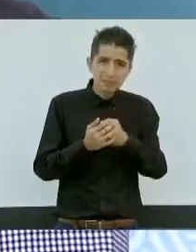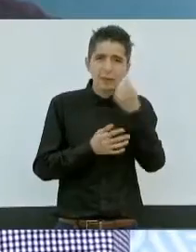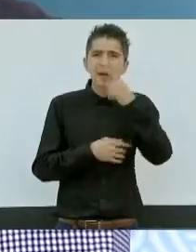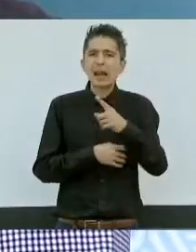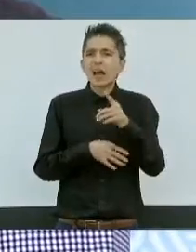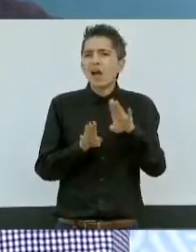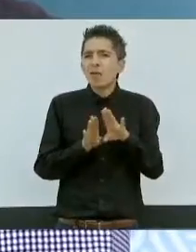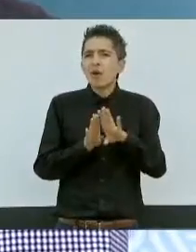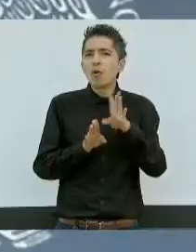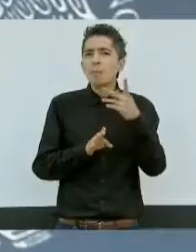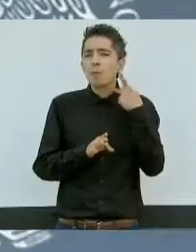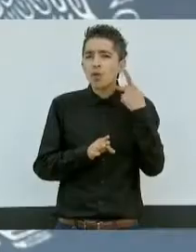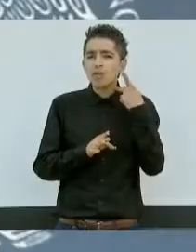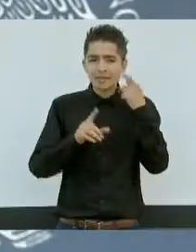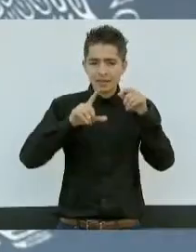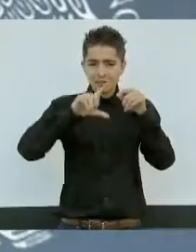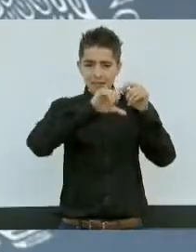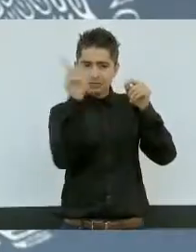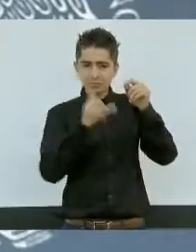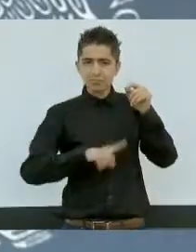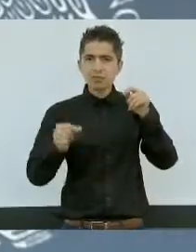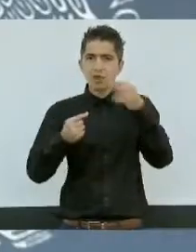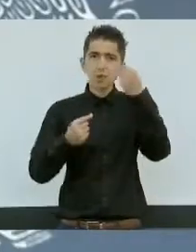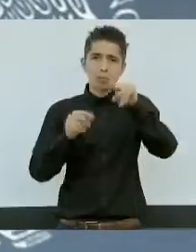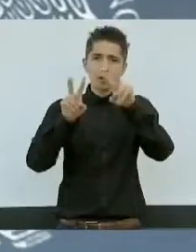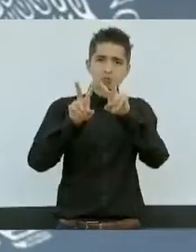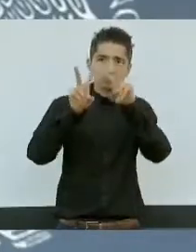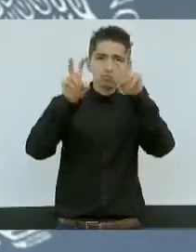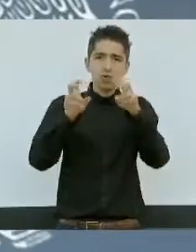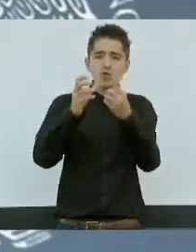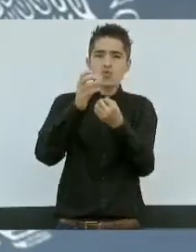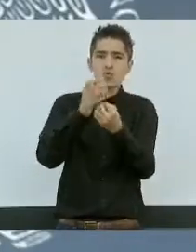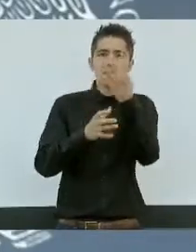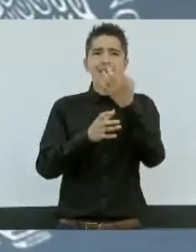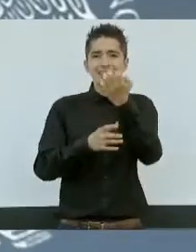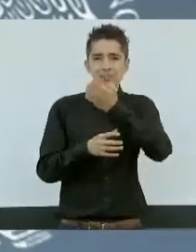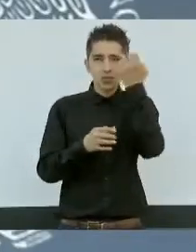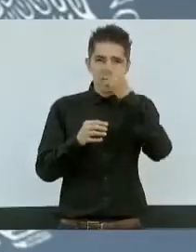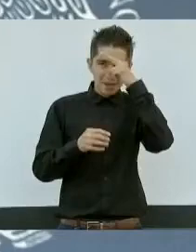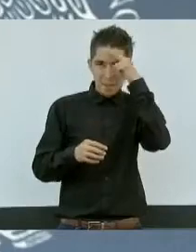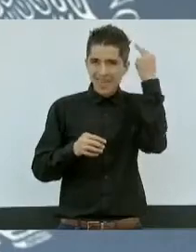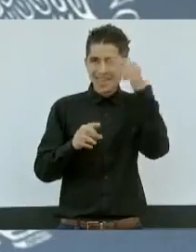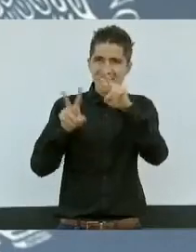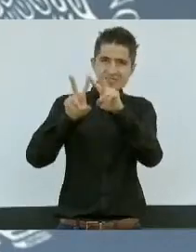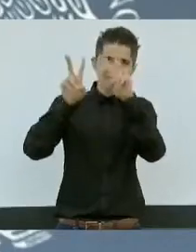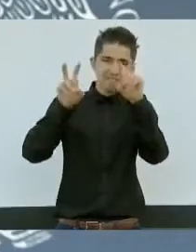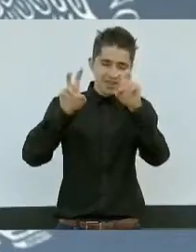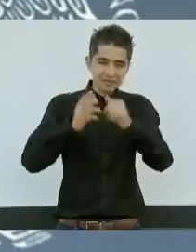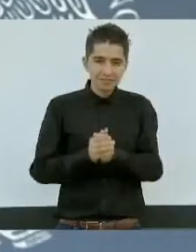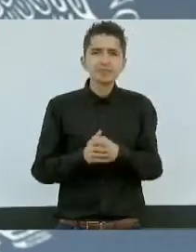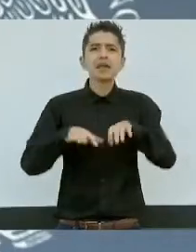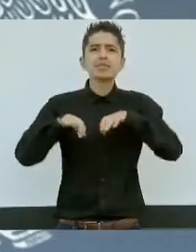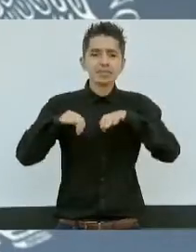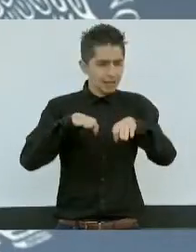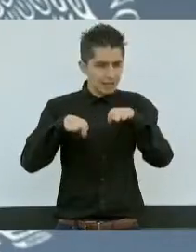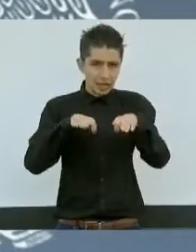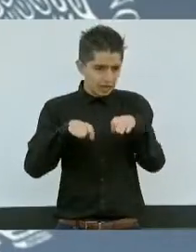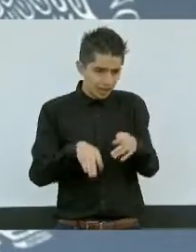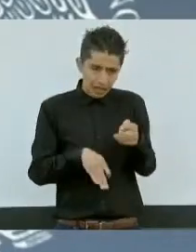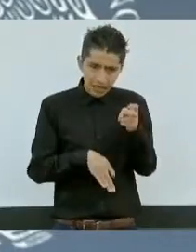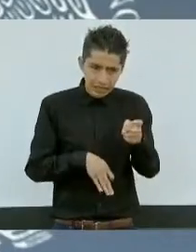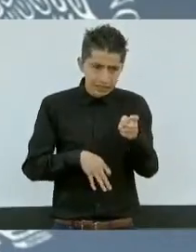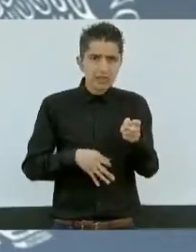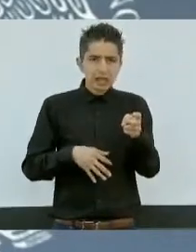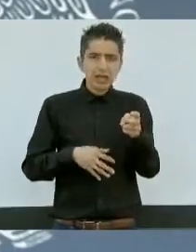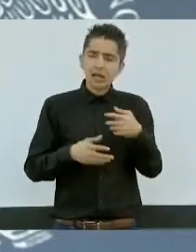la política nacional educativa denominada la nueva escuela mexicana. Estamos trabajando en ello, presidente, con